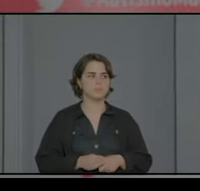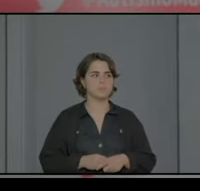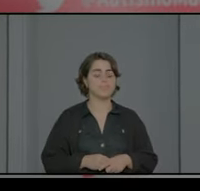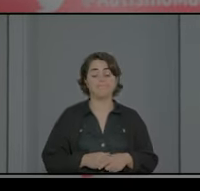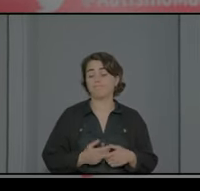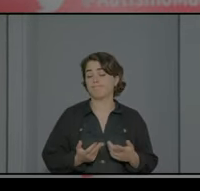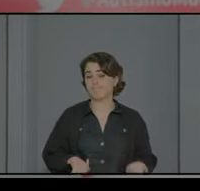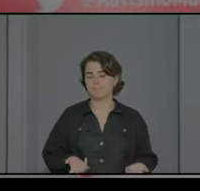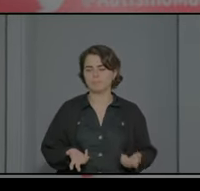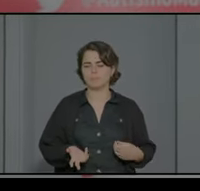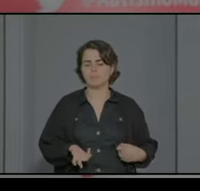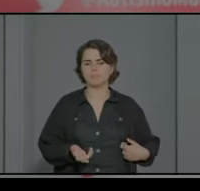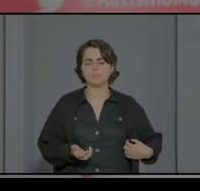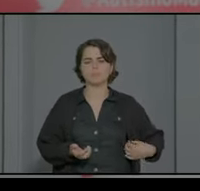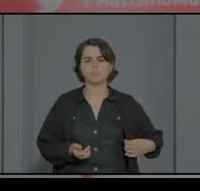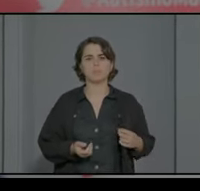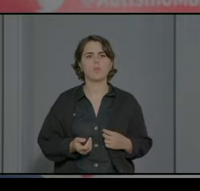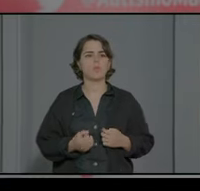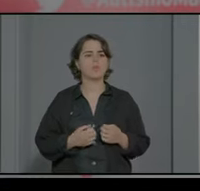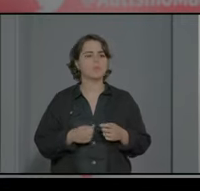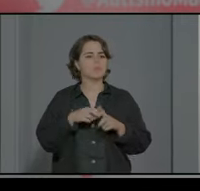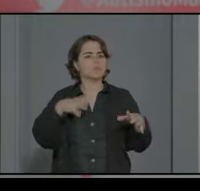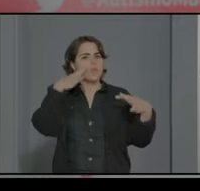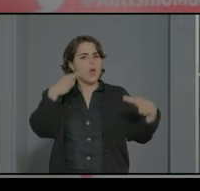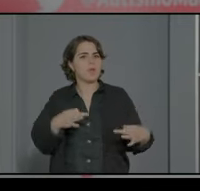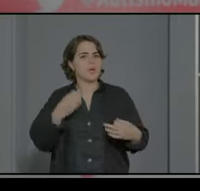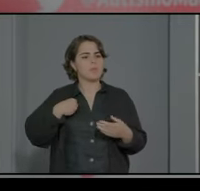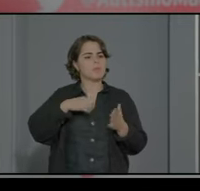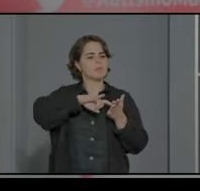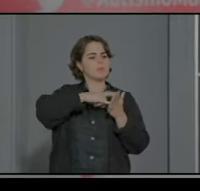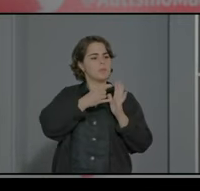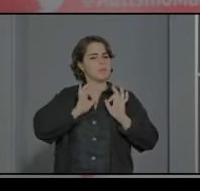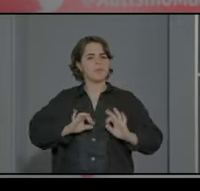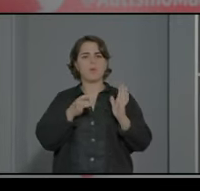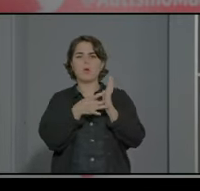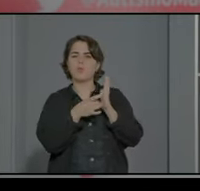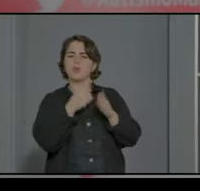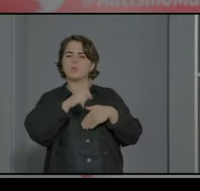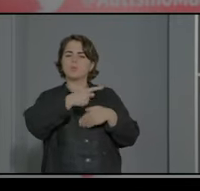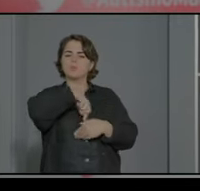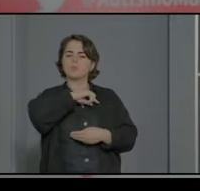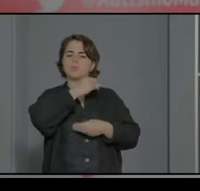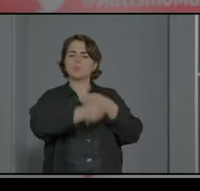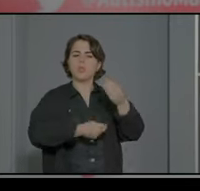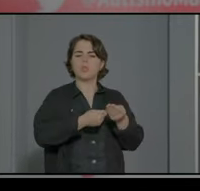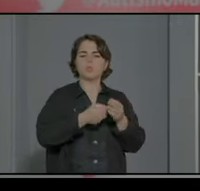claro esto lo lógico es que como cualquier sistema de calidad tengamos un proceso de revisión